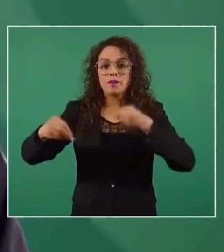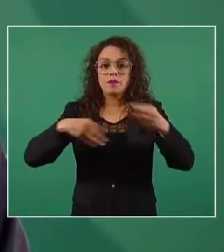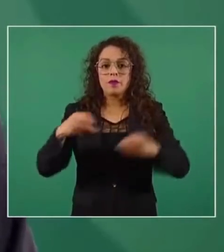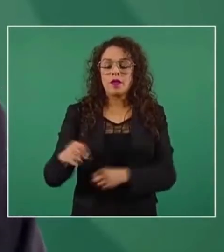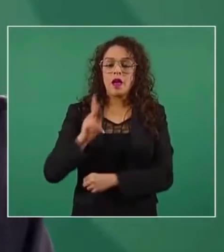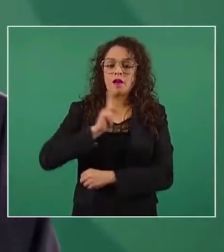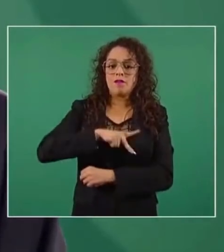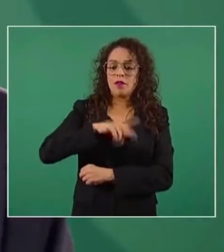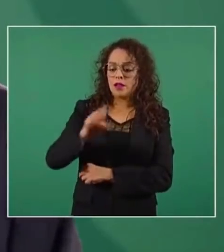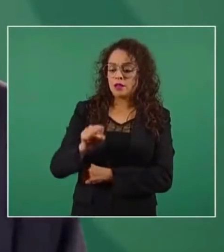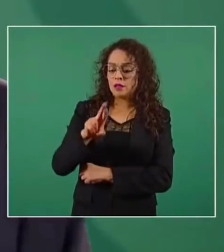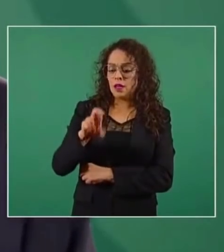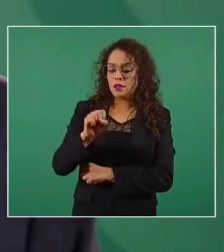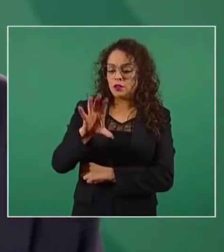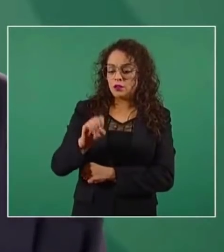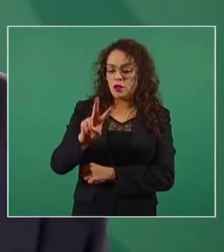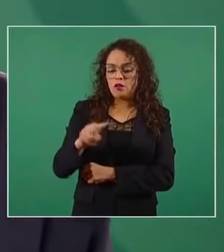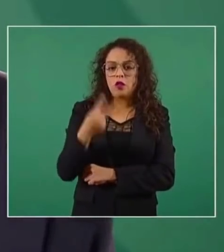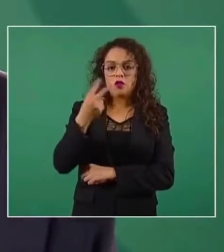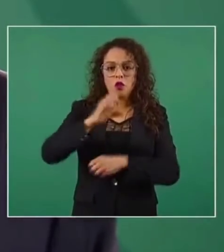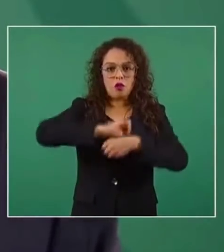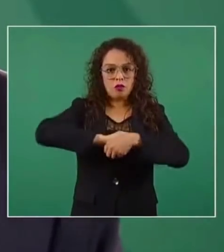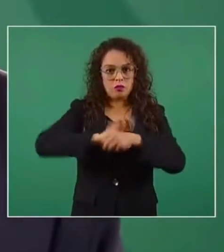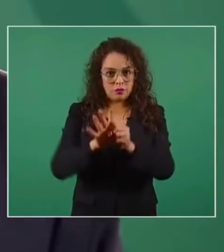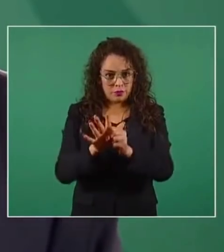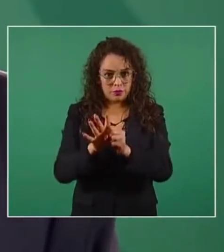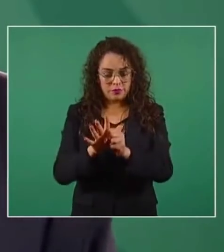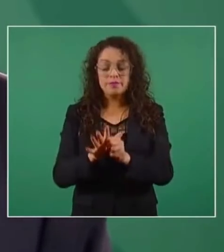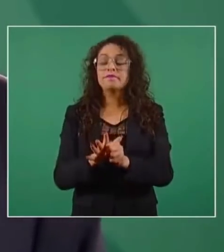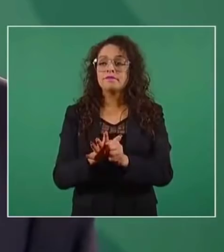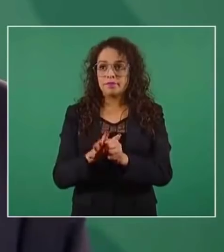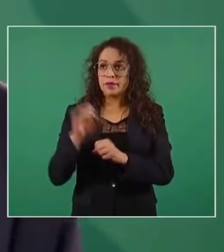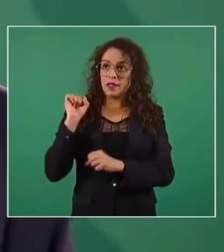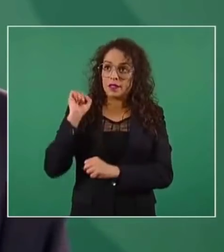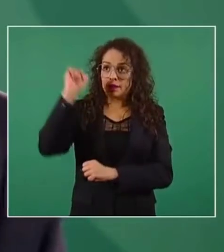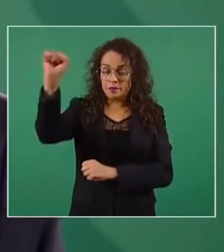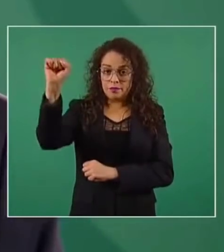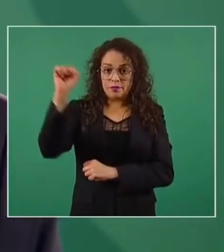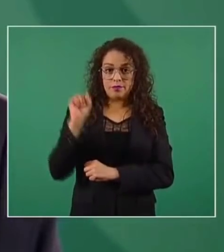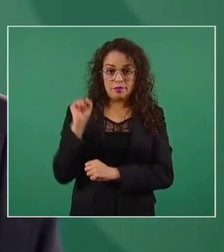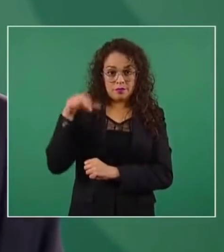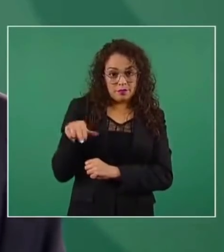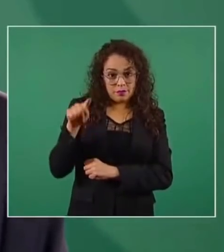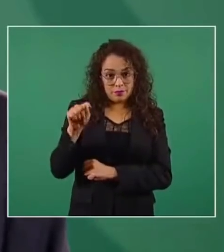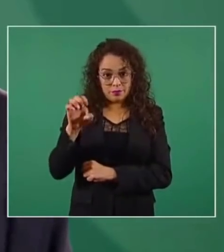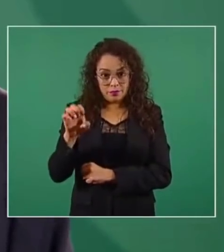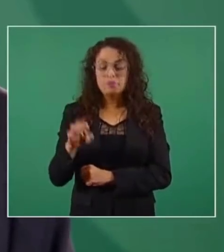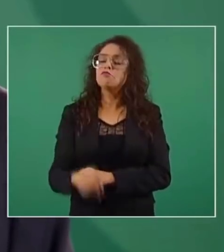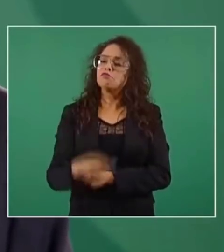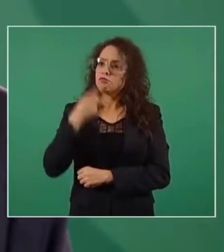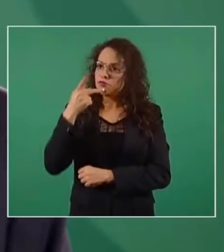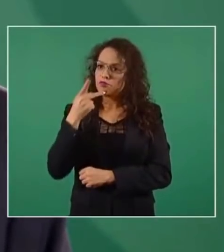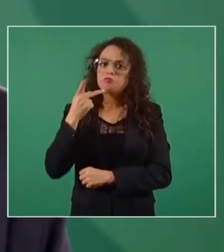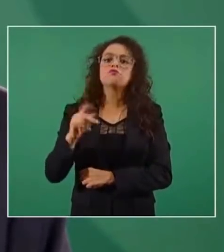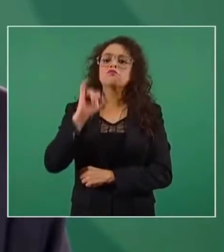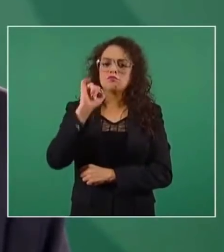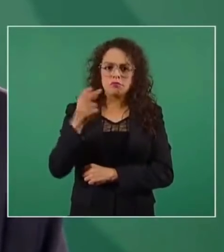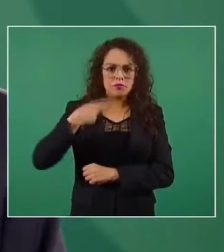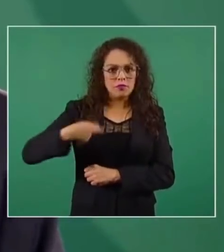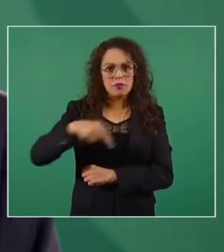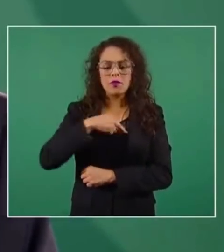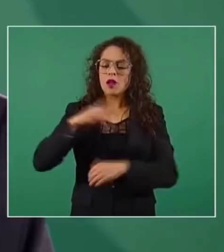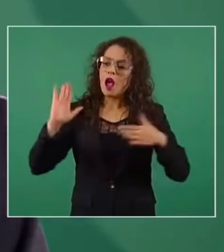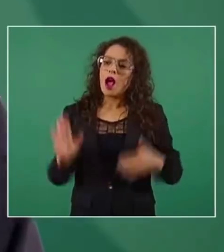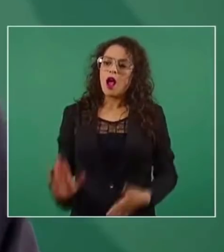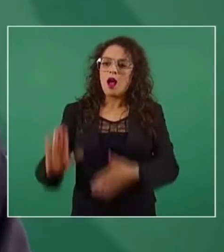-19, el Sindicato Nacional de Trabajadores de la Educación manifiesta su compromiso de adhesión